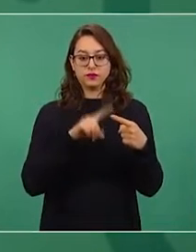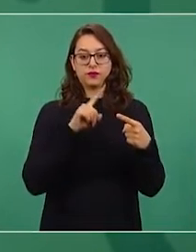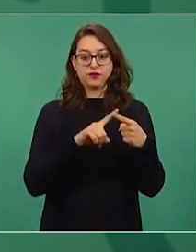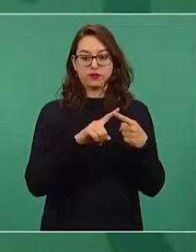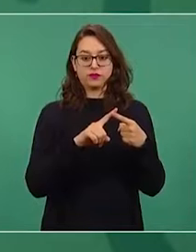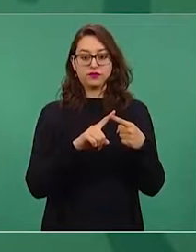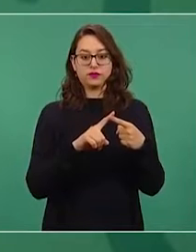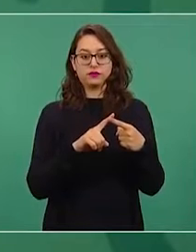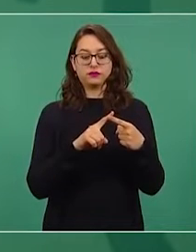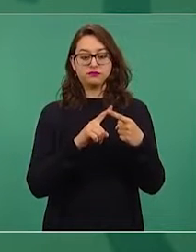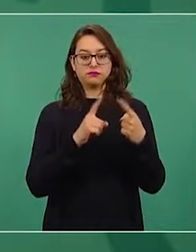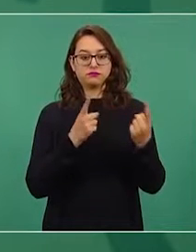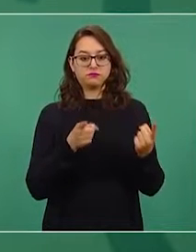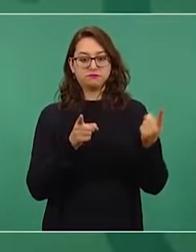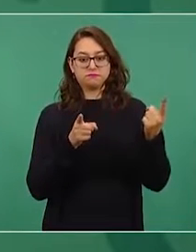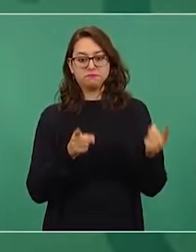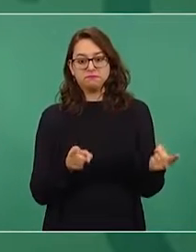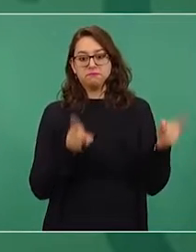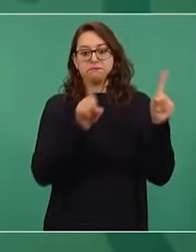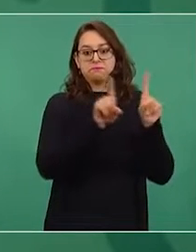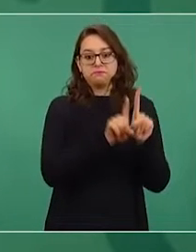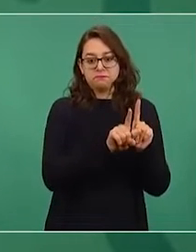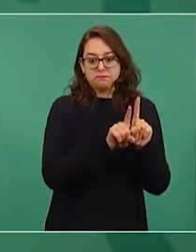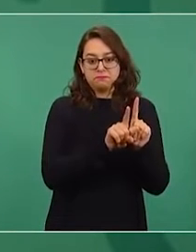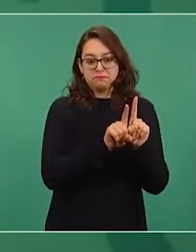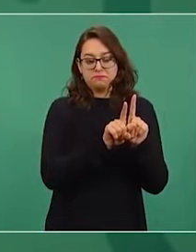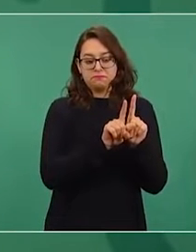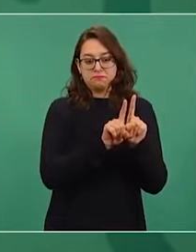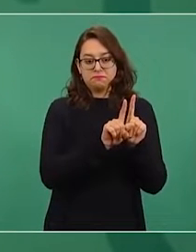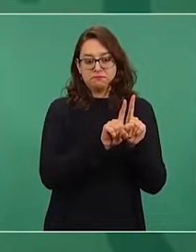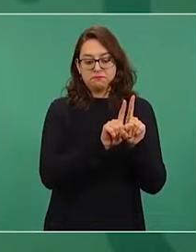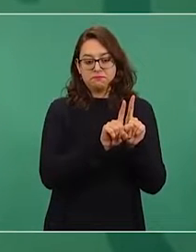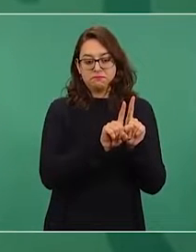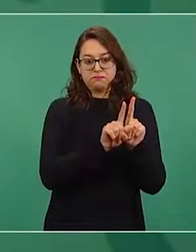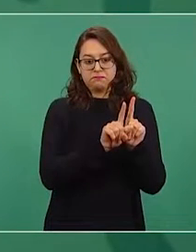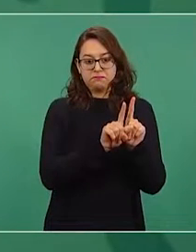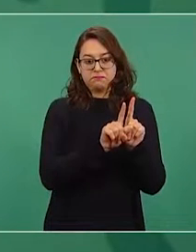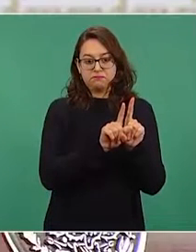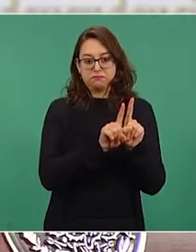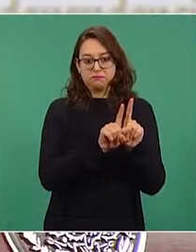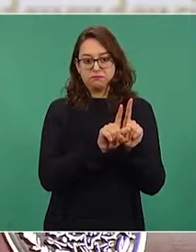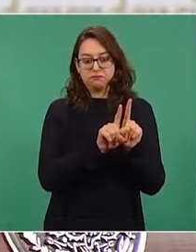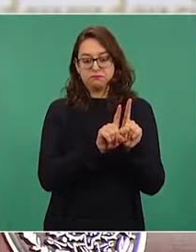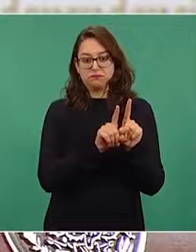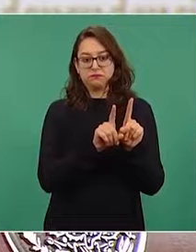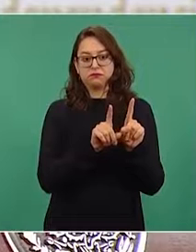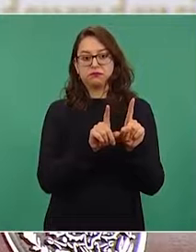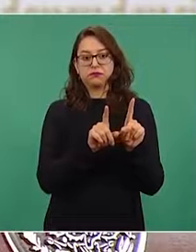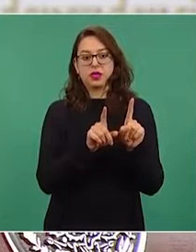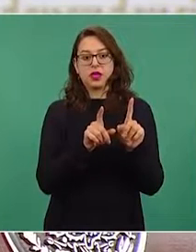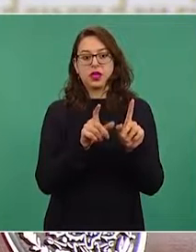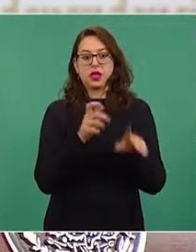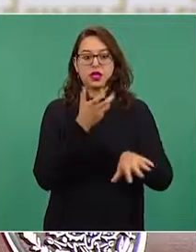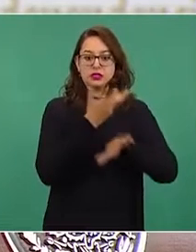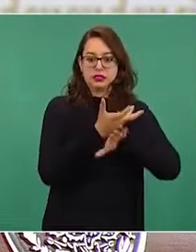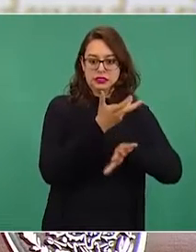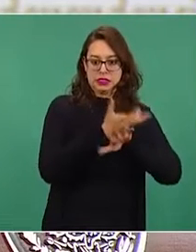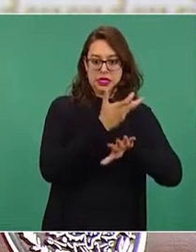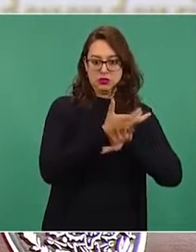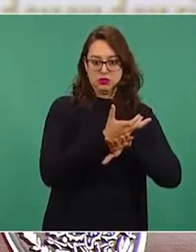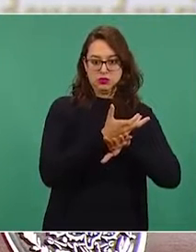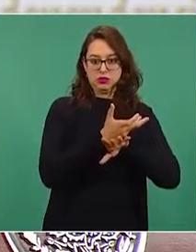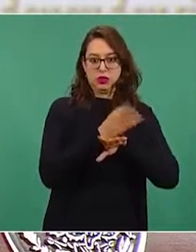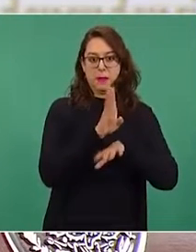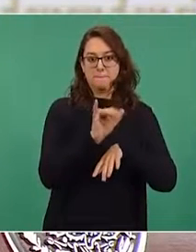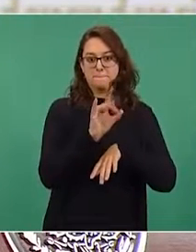nos vamos a entrevistar por separado con el presidente